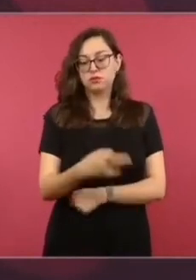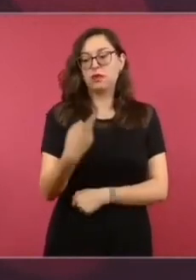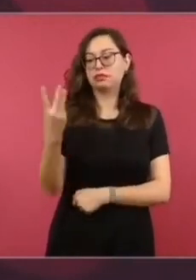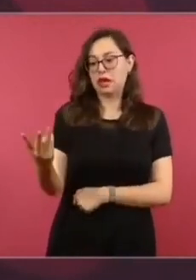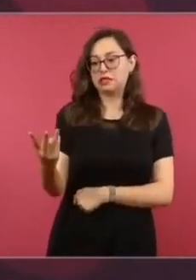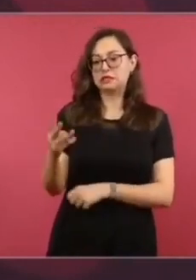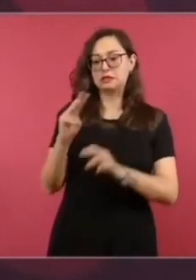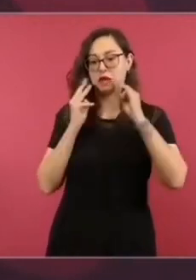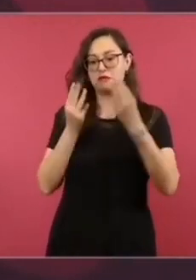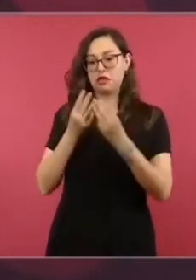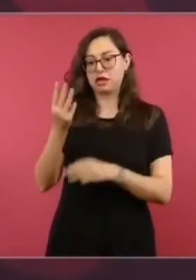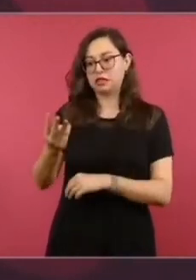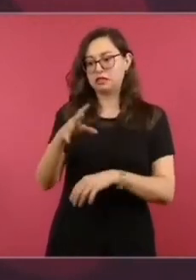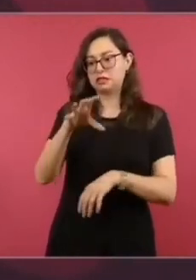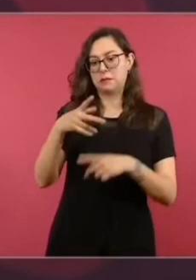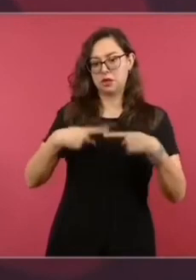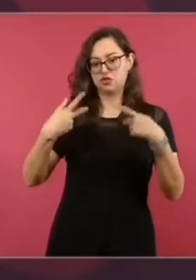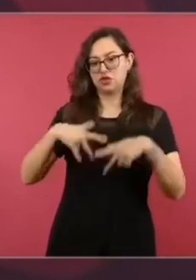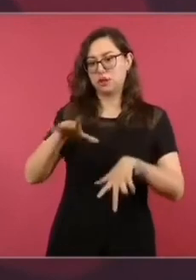personas.